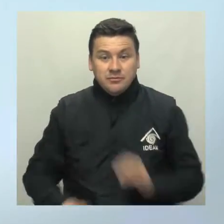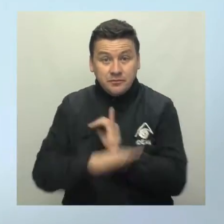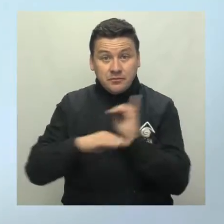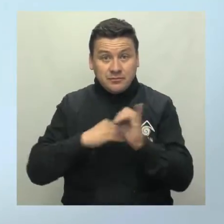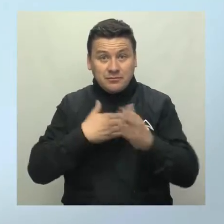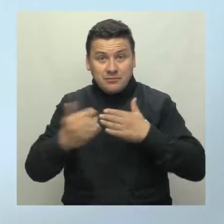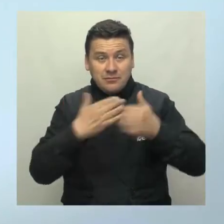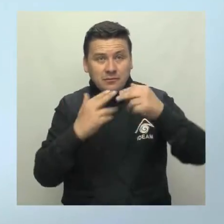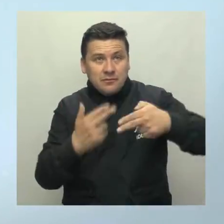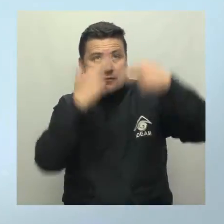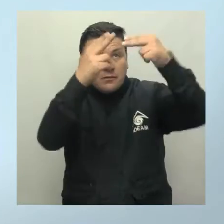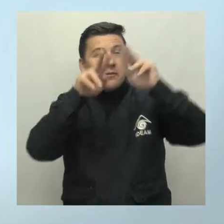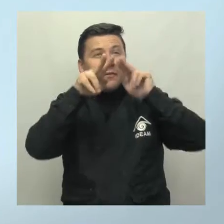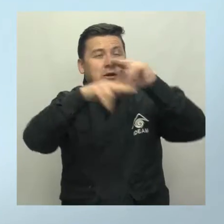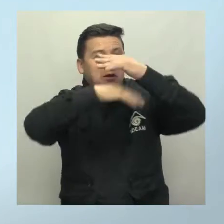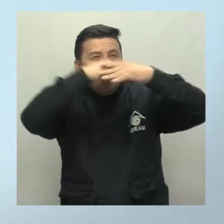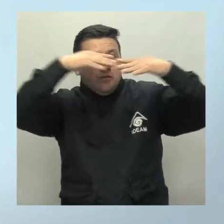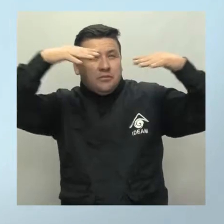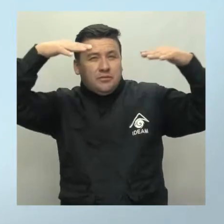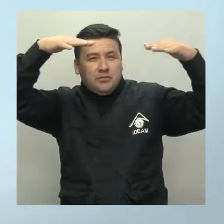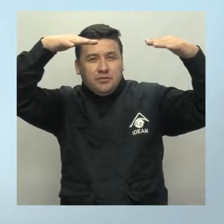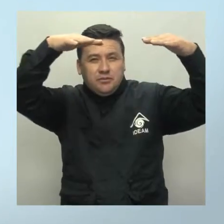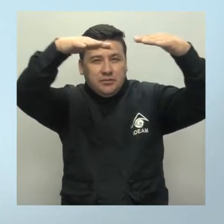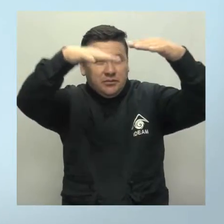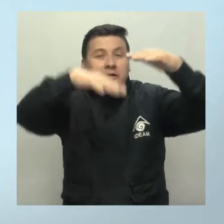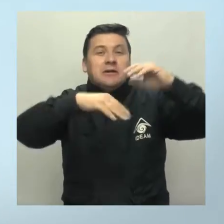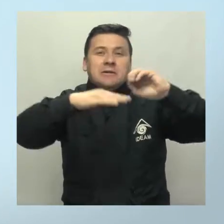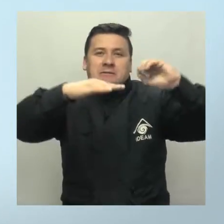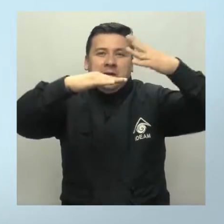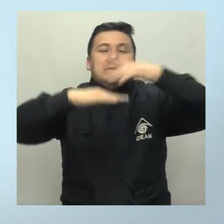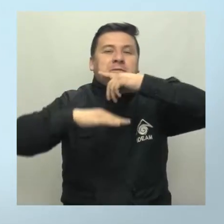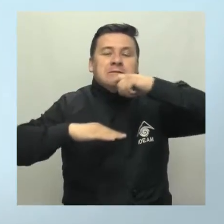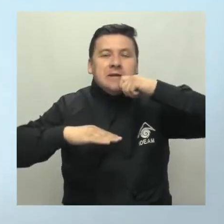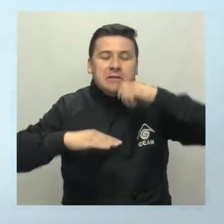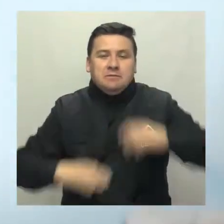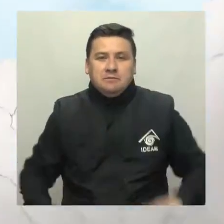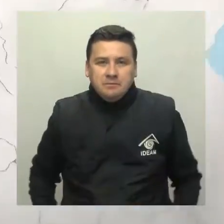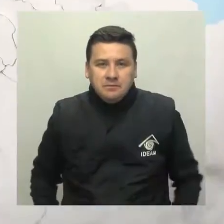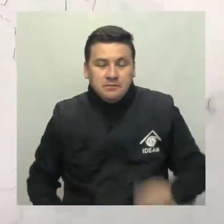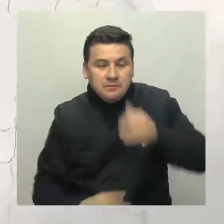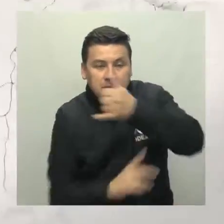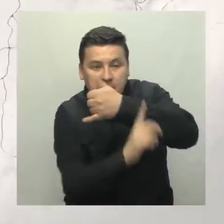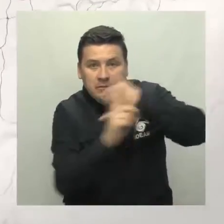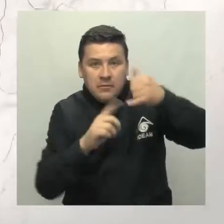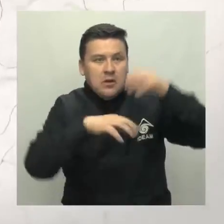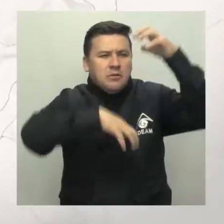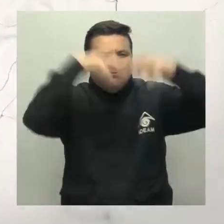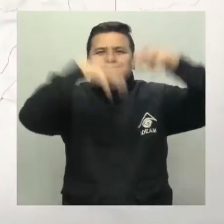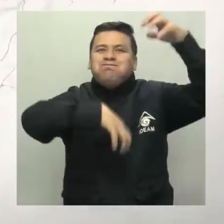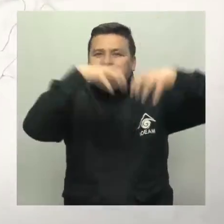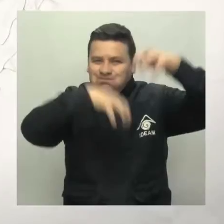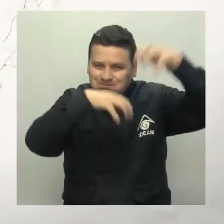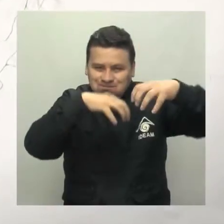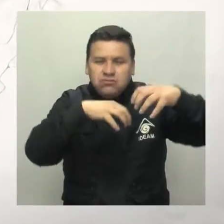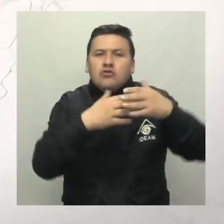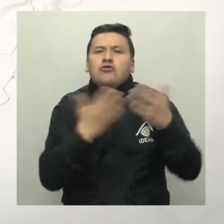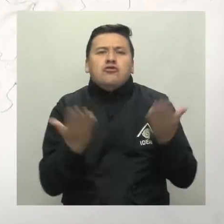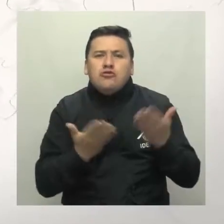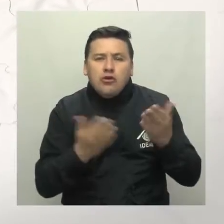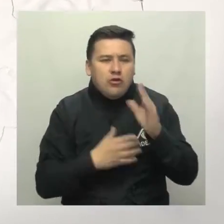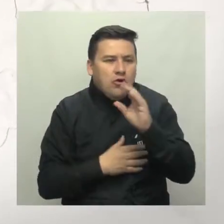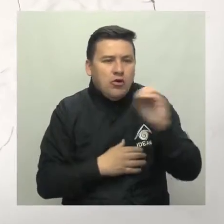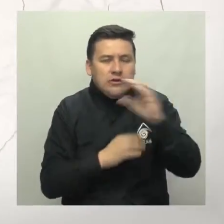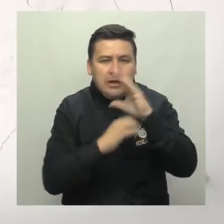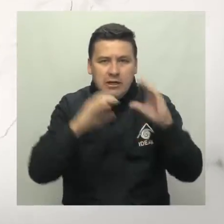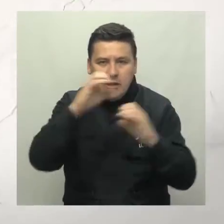Nuestras islas se verán con cielos parcialmente cubiertos pero tiempo seco. En el litoral del Pacífico las lluvias se concentrarán en sectores del